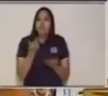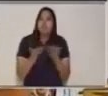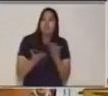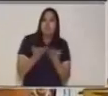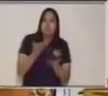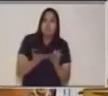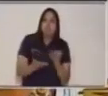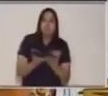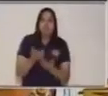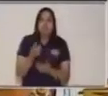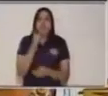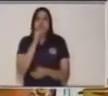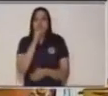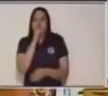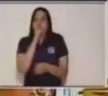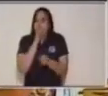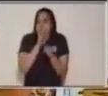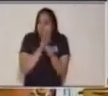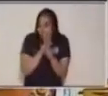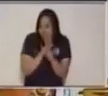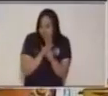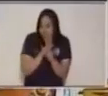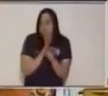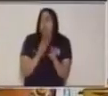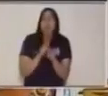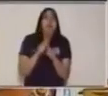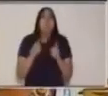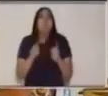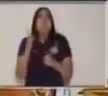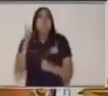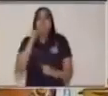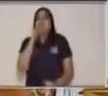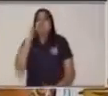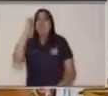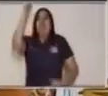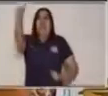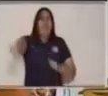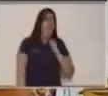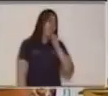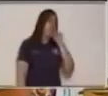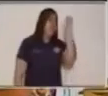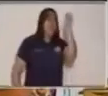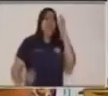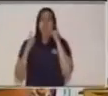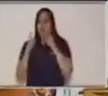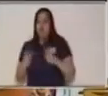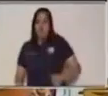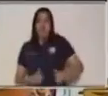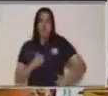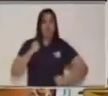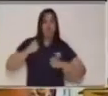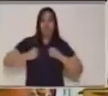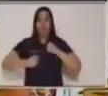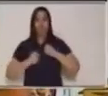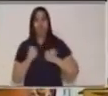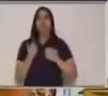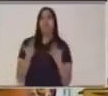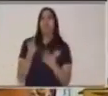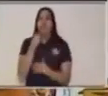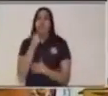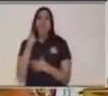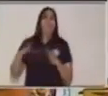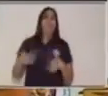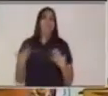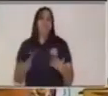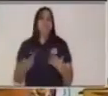Un secreto. Pero si grito y me muevo, ¿qué te estoy queriendo decir? Pues